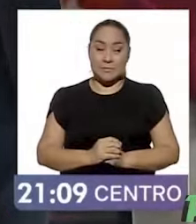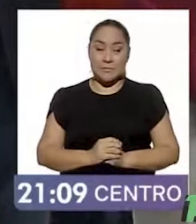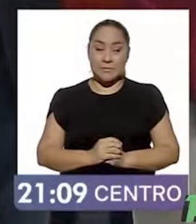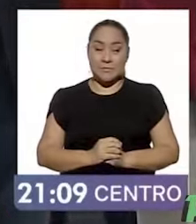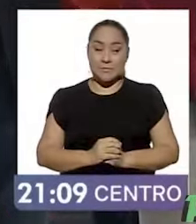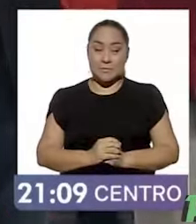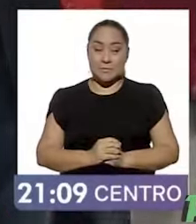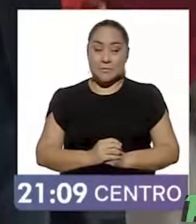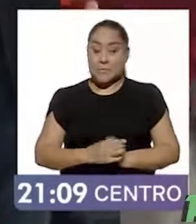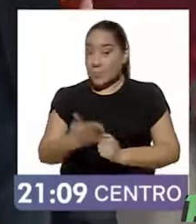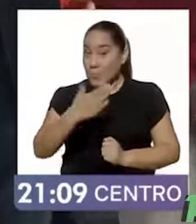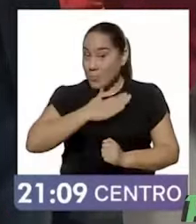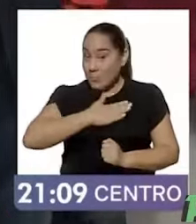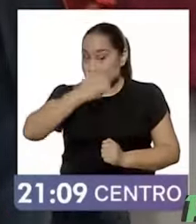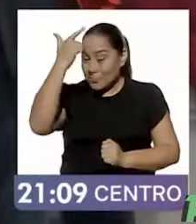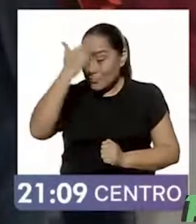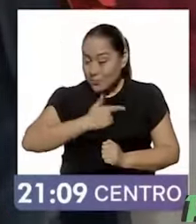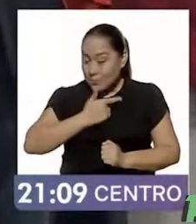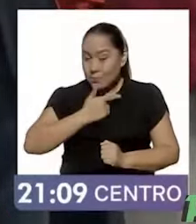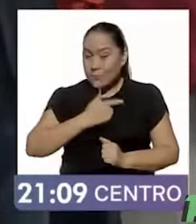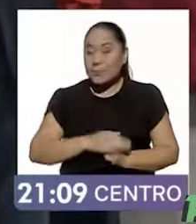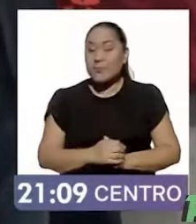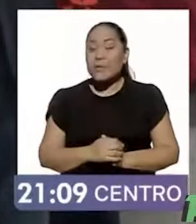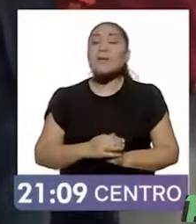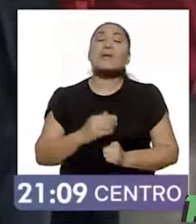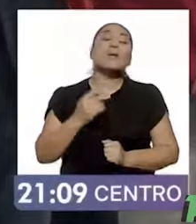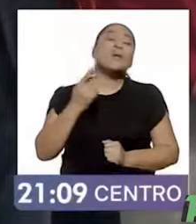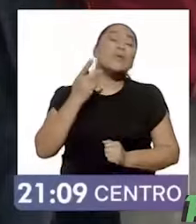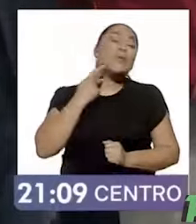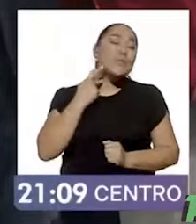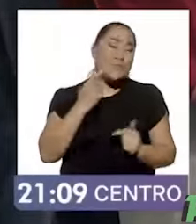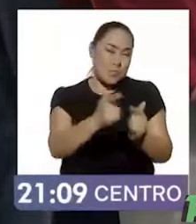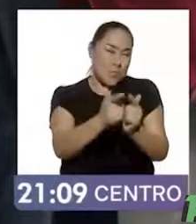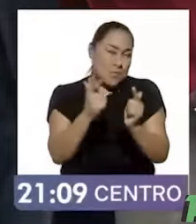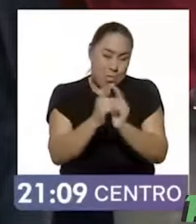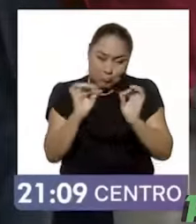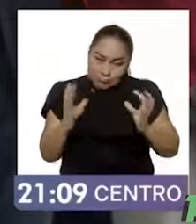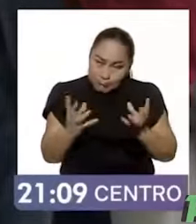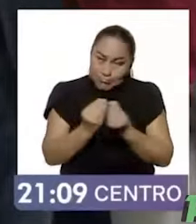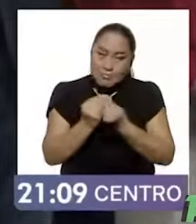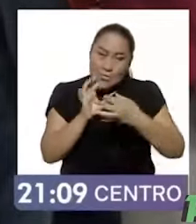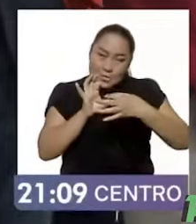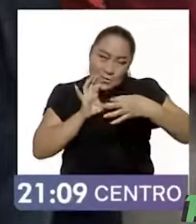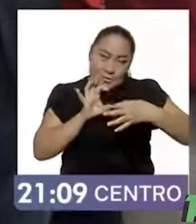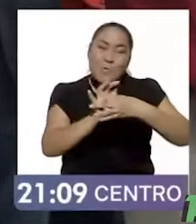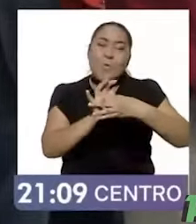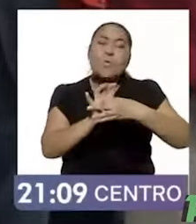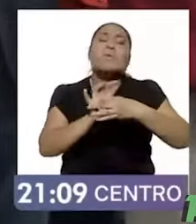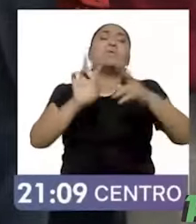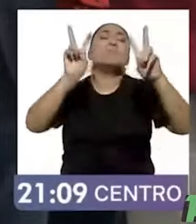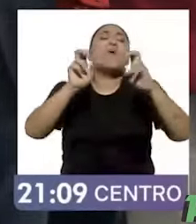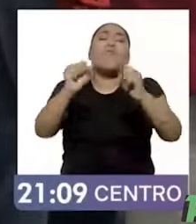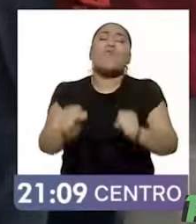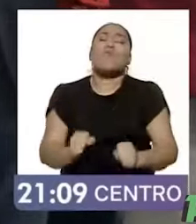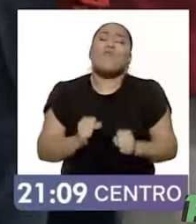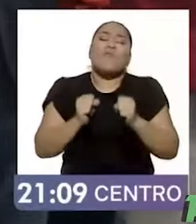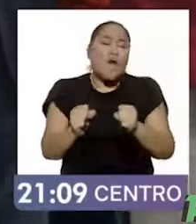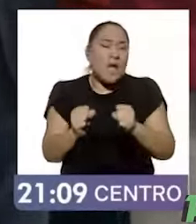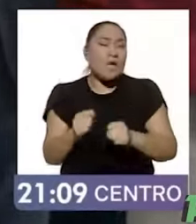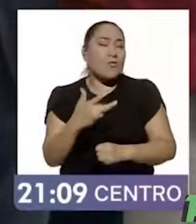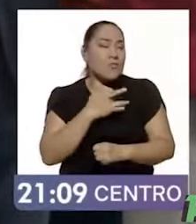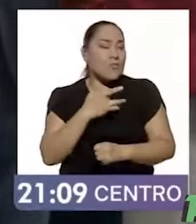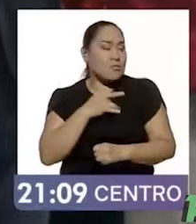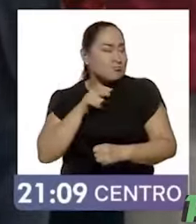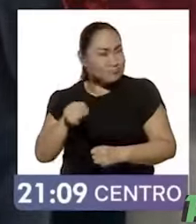Muy buenas noches. Los partidos que integramos la coalición Fuerza y Corazón por México,